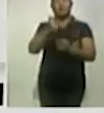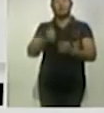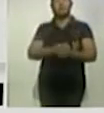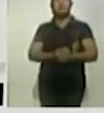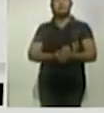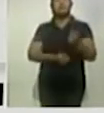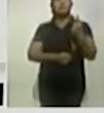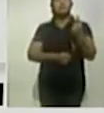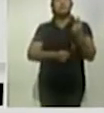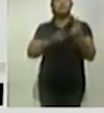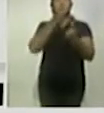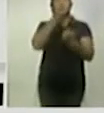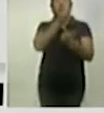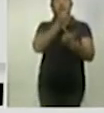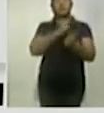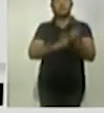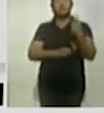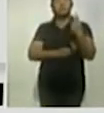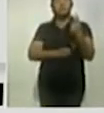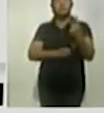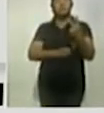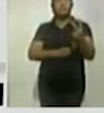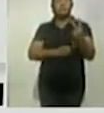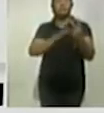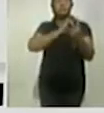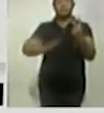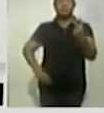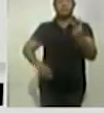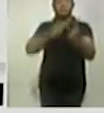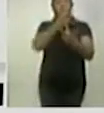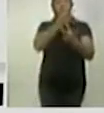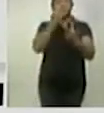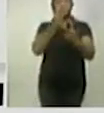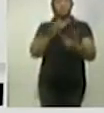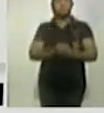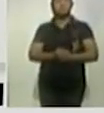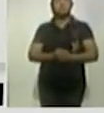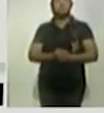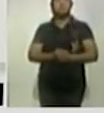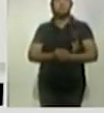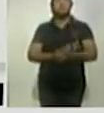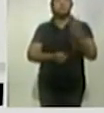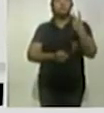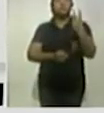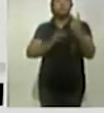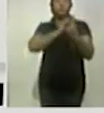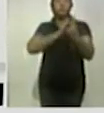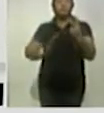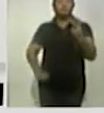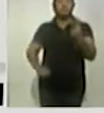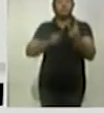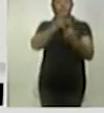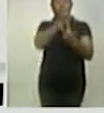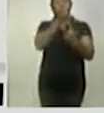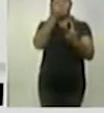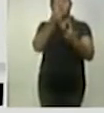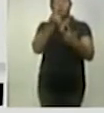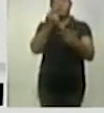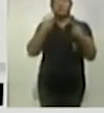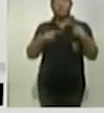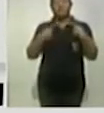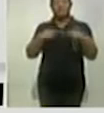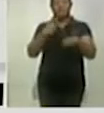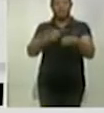Polonia, Tacalco tres, Emiliano Zapata y Benito Juárez registran dos casos por comuna, en tanto Tecopilco y Lázaro Cárdenas